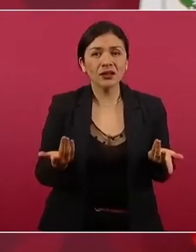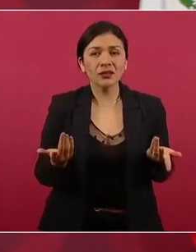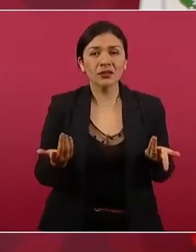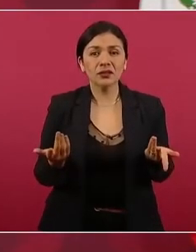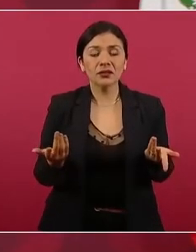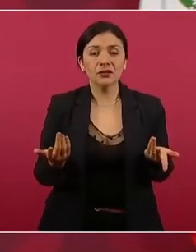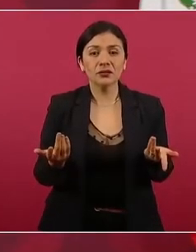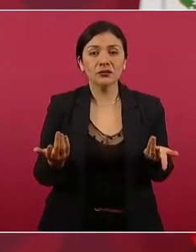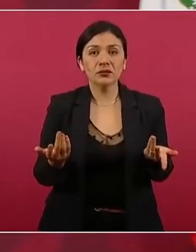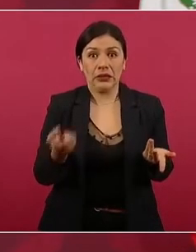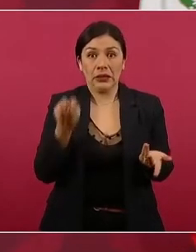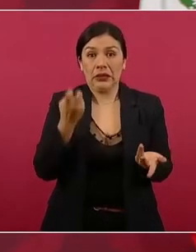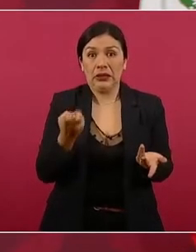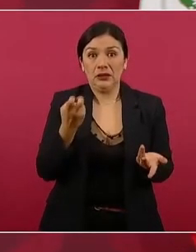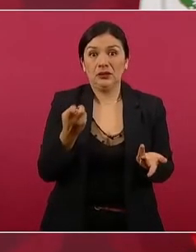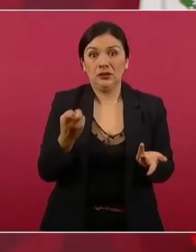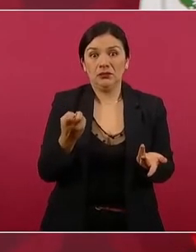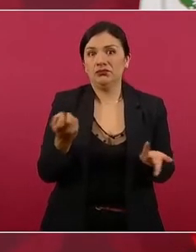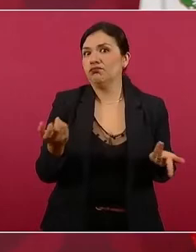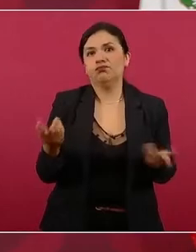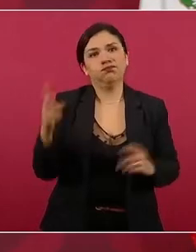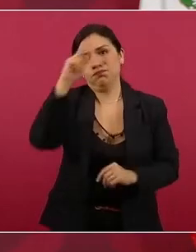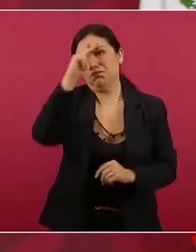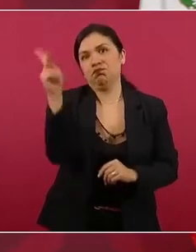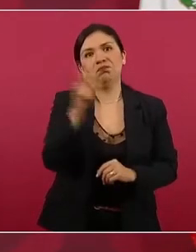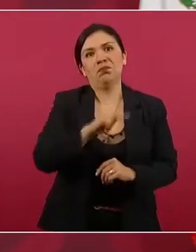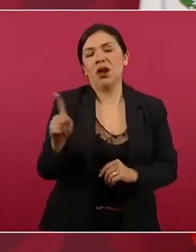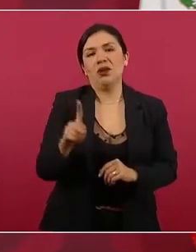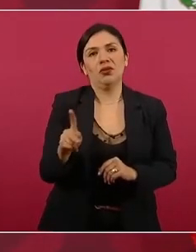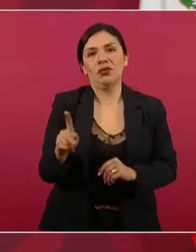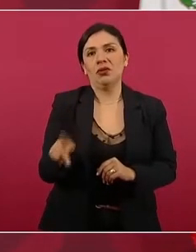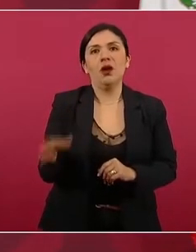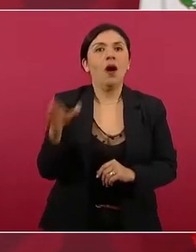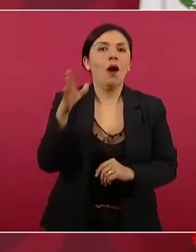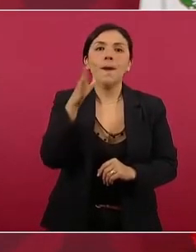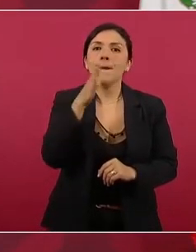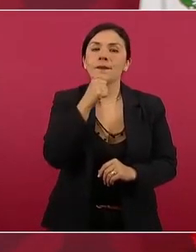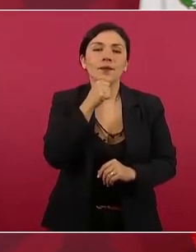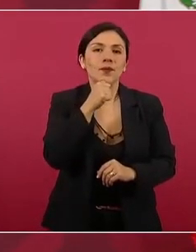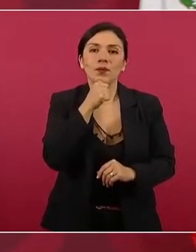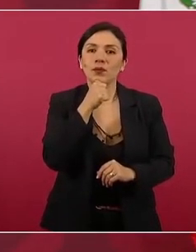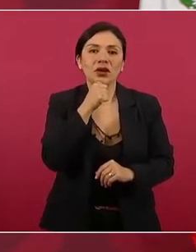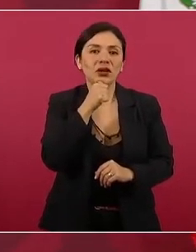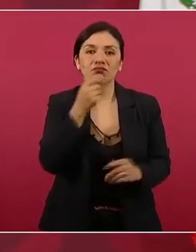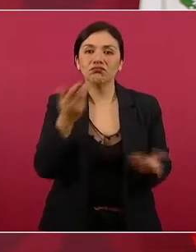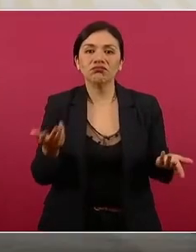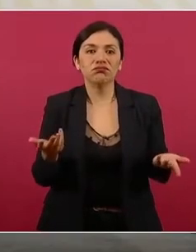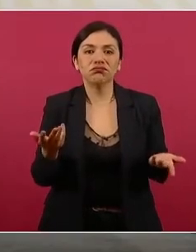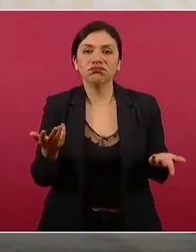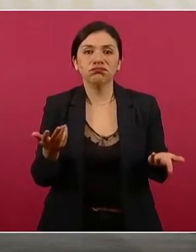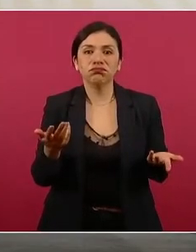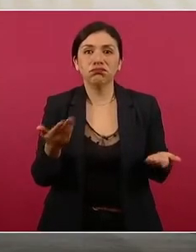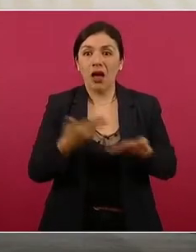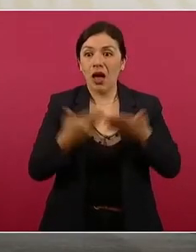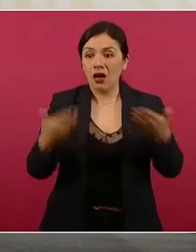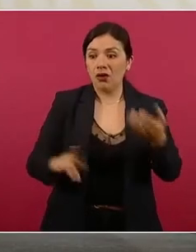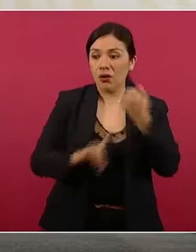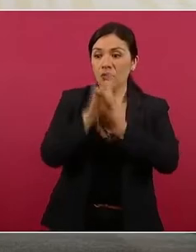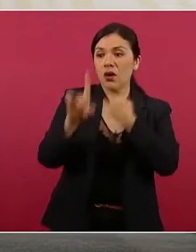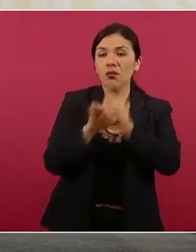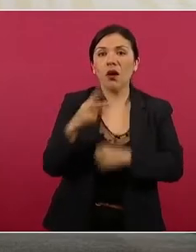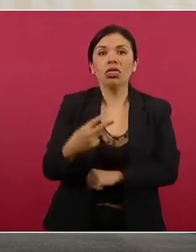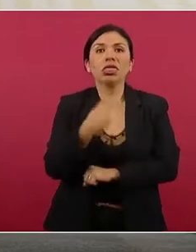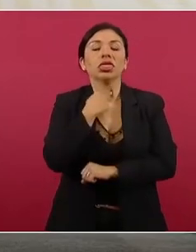sí, no podríamos enfrentar esta crisis.